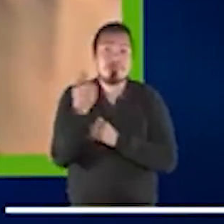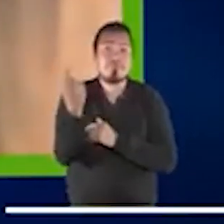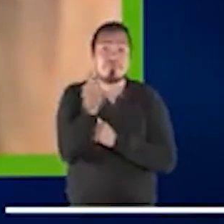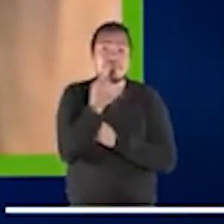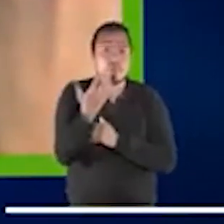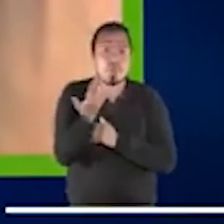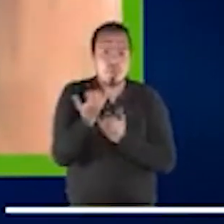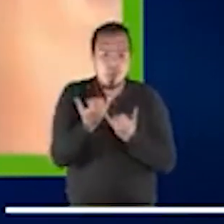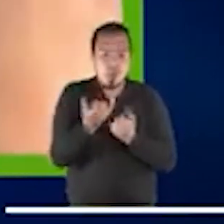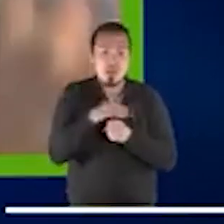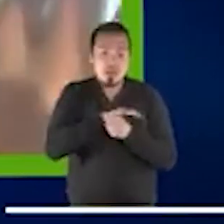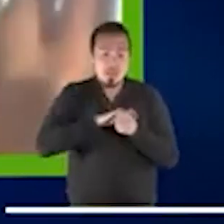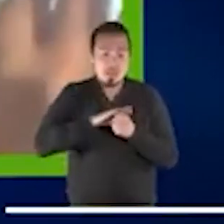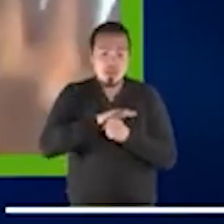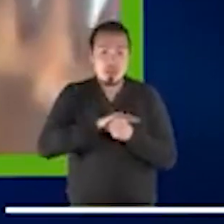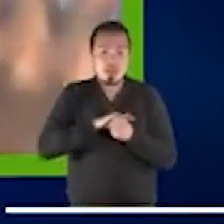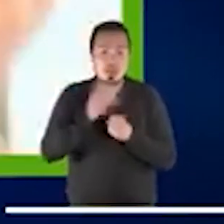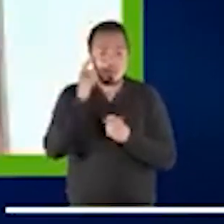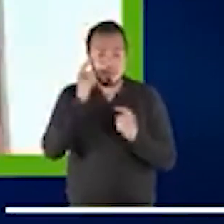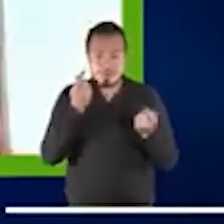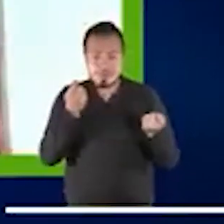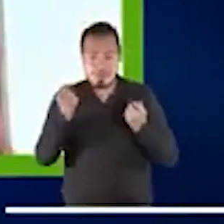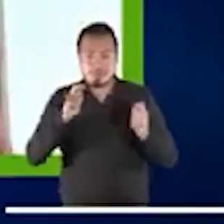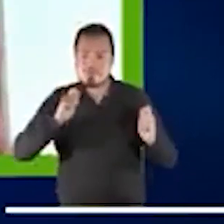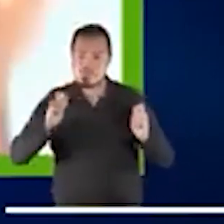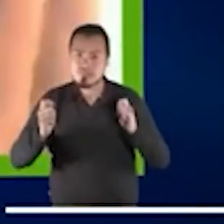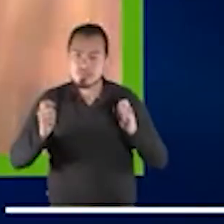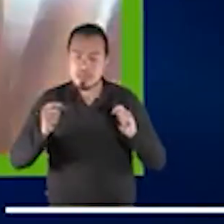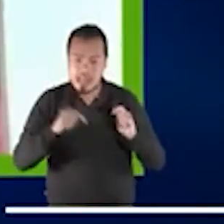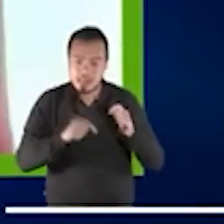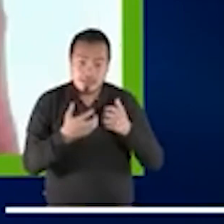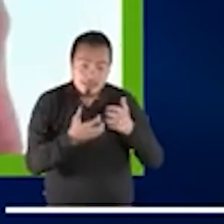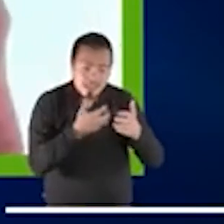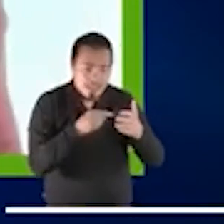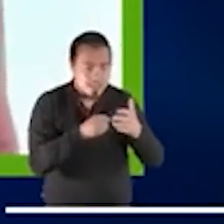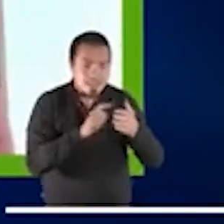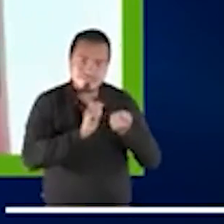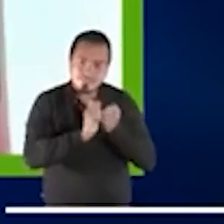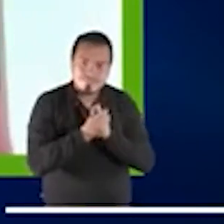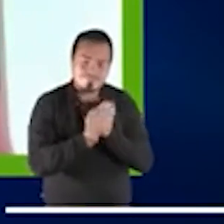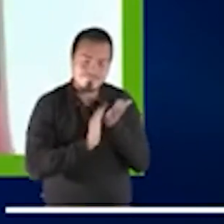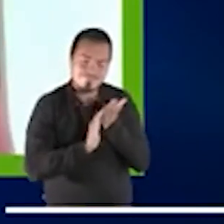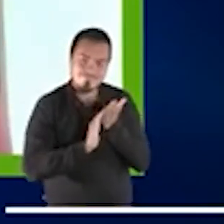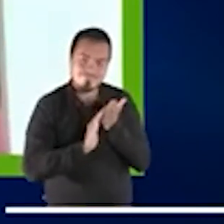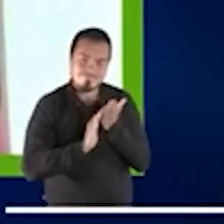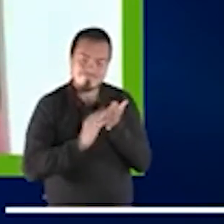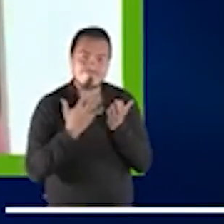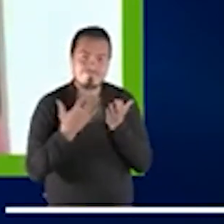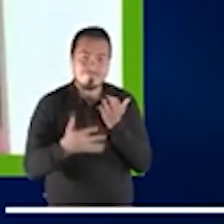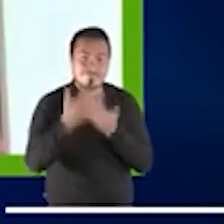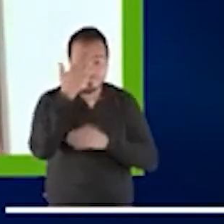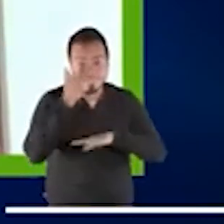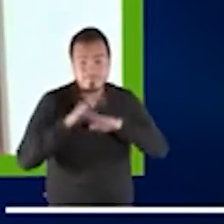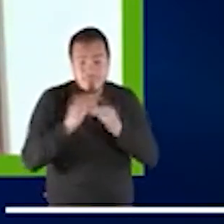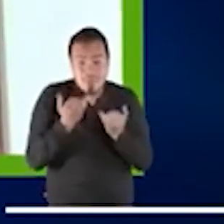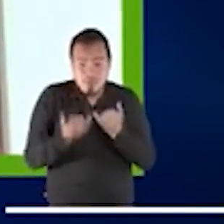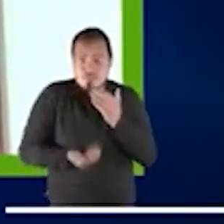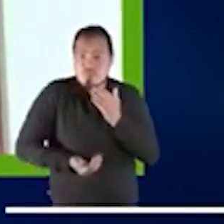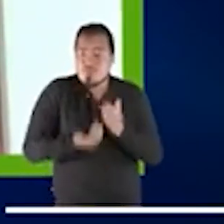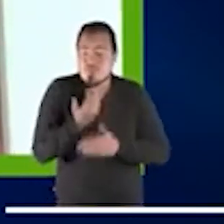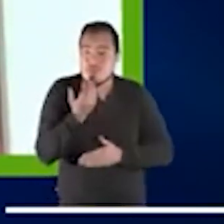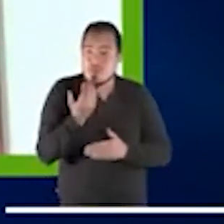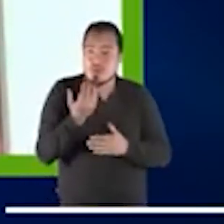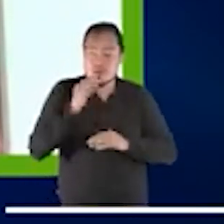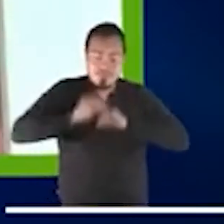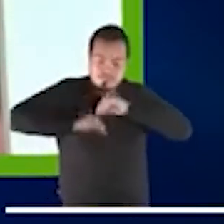esta situación excepcional para cambiar el sistema y es esto la última parte que estaba diciendo es el trabajo nuevo que estamos haciendo para